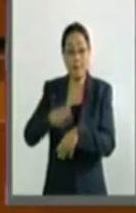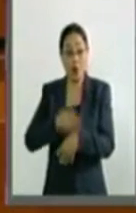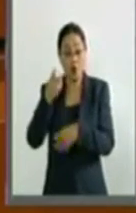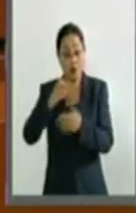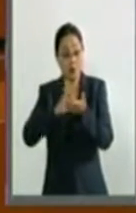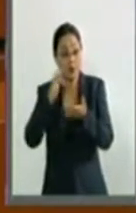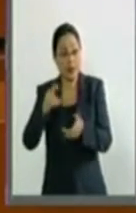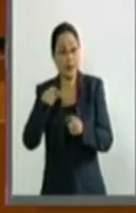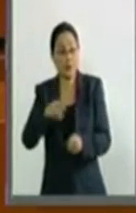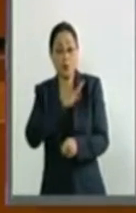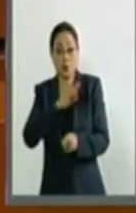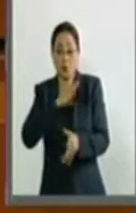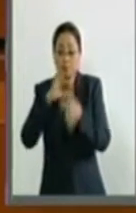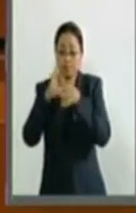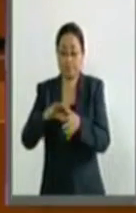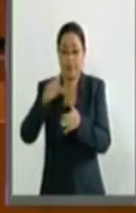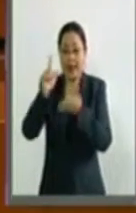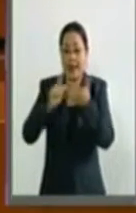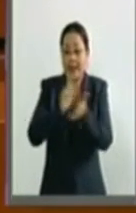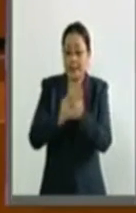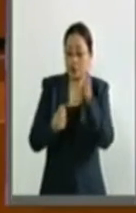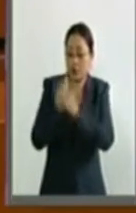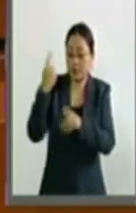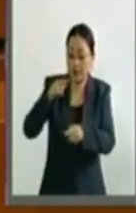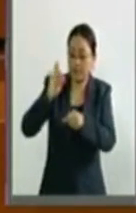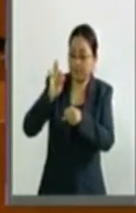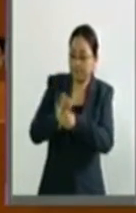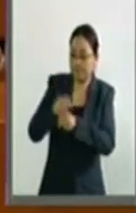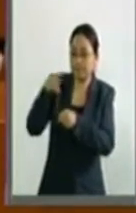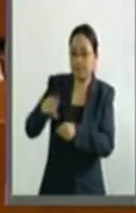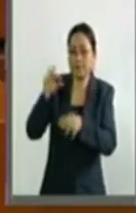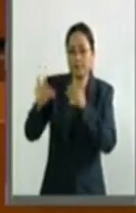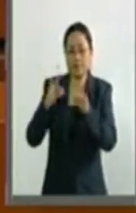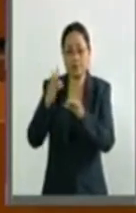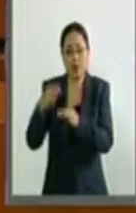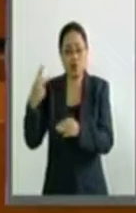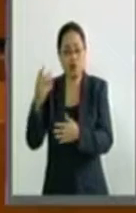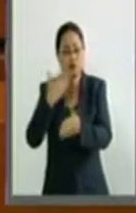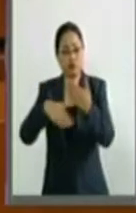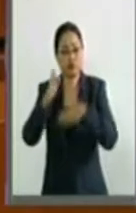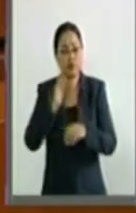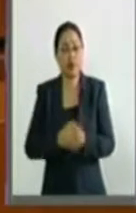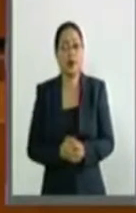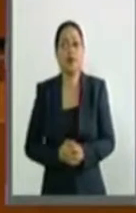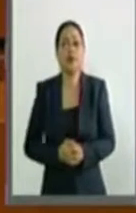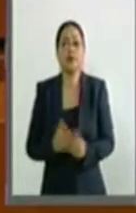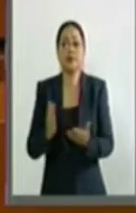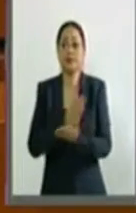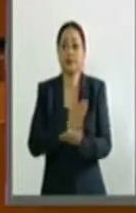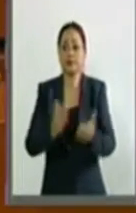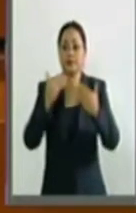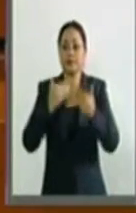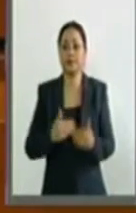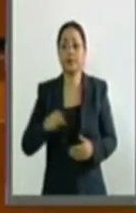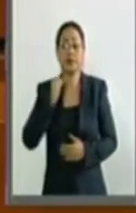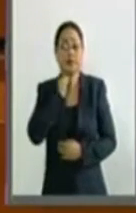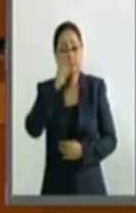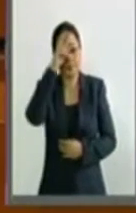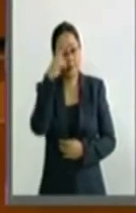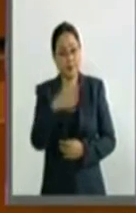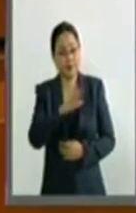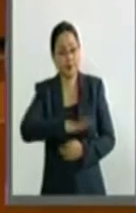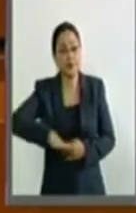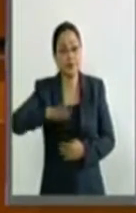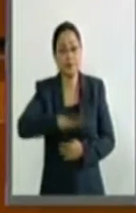debemos construir políticas públicas que garanticen su pleno desarrollo. Por otro lado, en este Senado de la República,